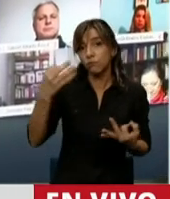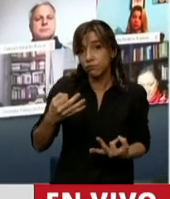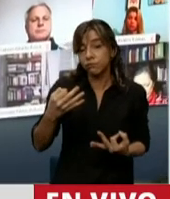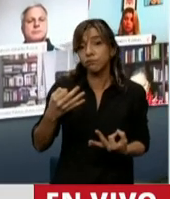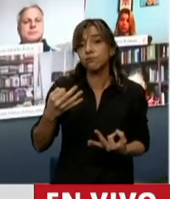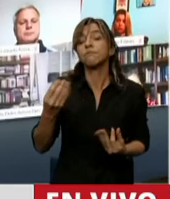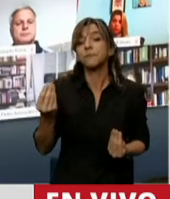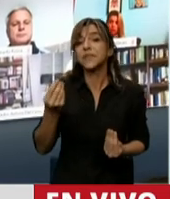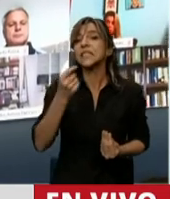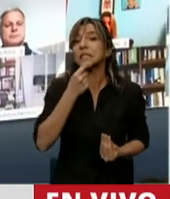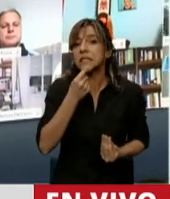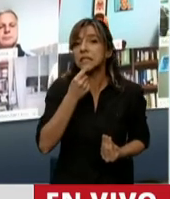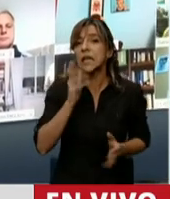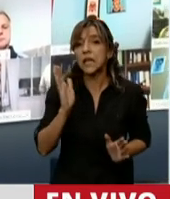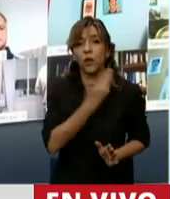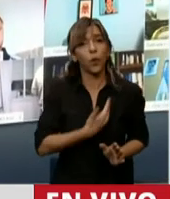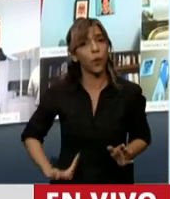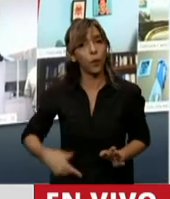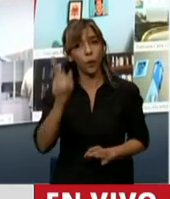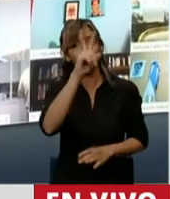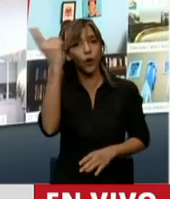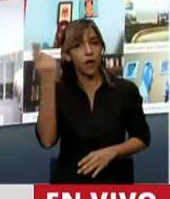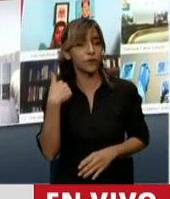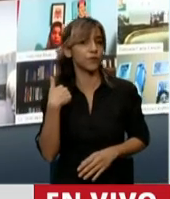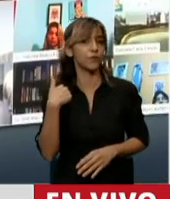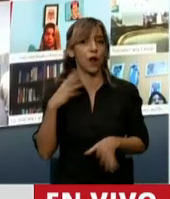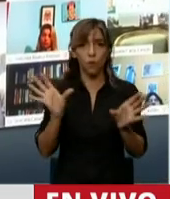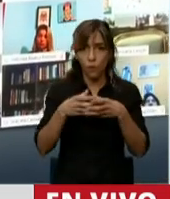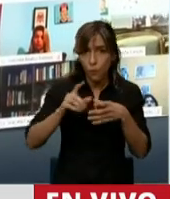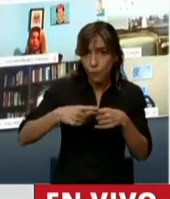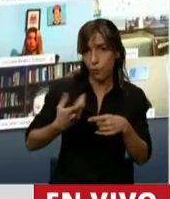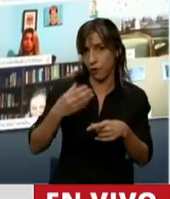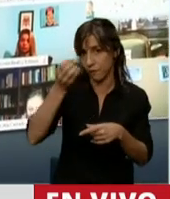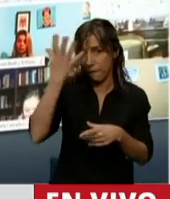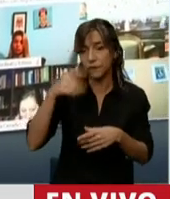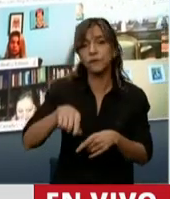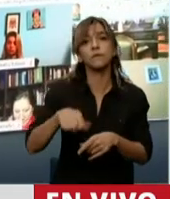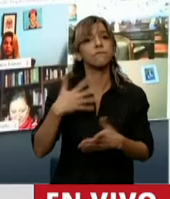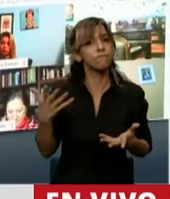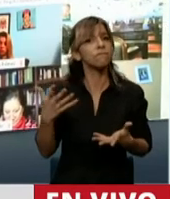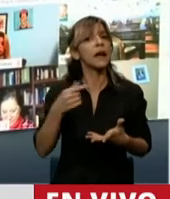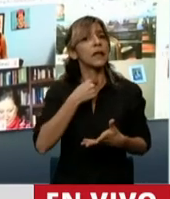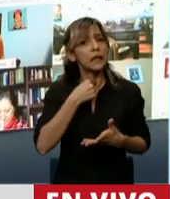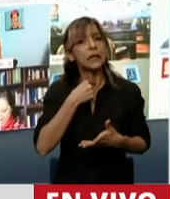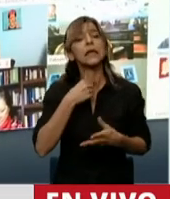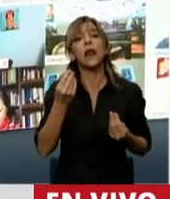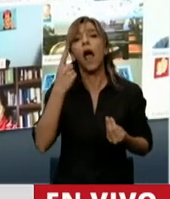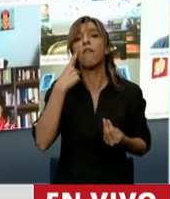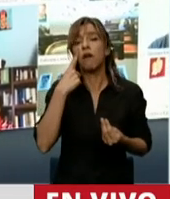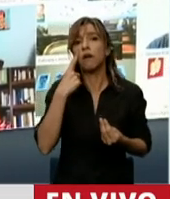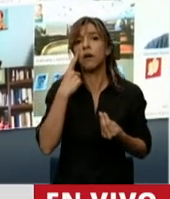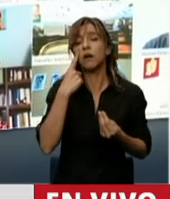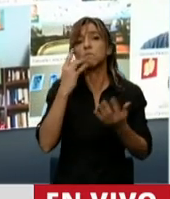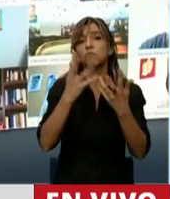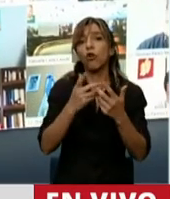si hay voluntad política del Gobierno Nacional y del oficialismo para tratar en el seno del Congreso de la Nación una ley